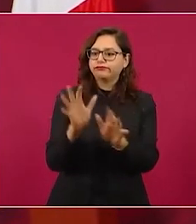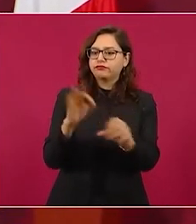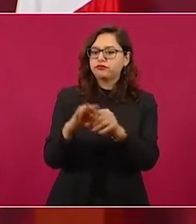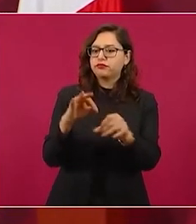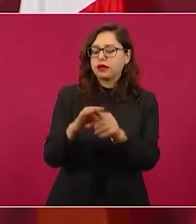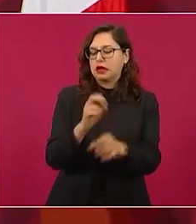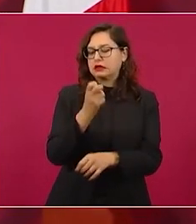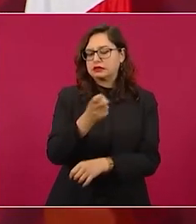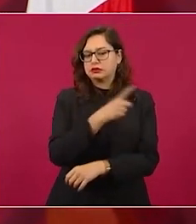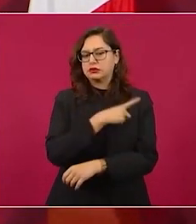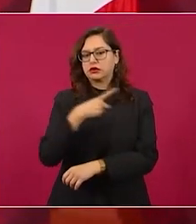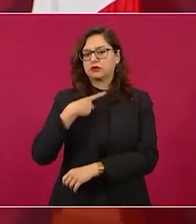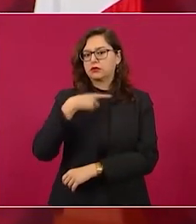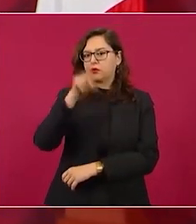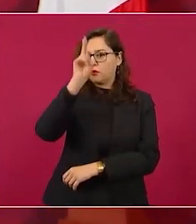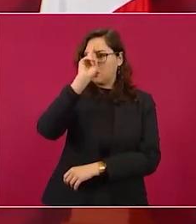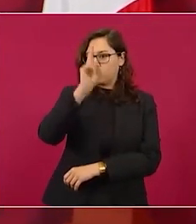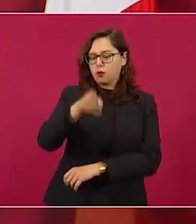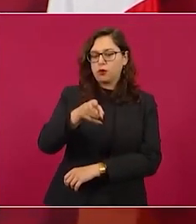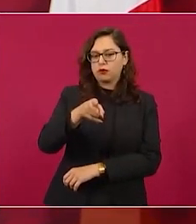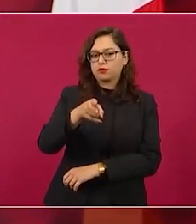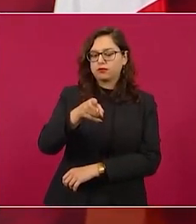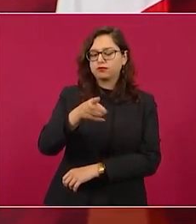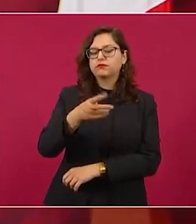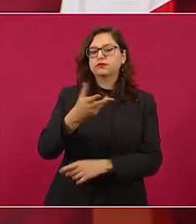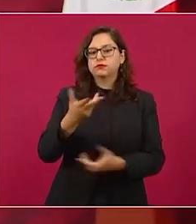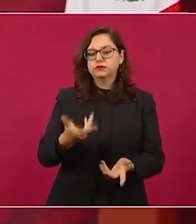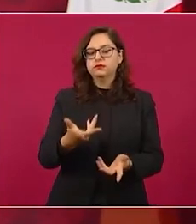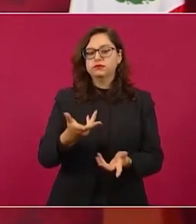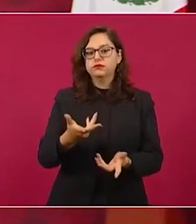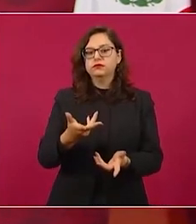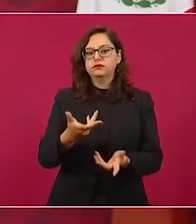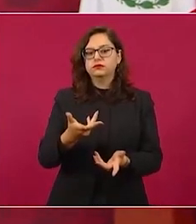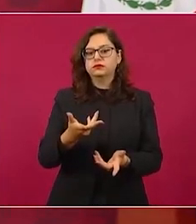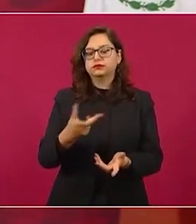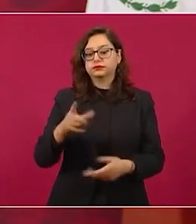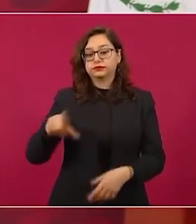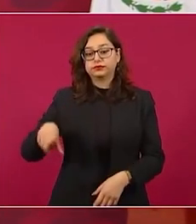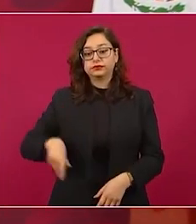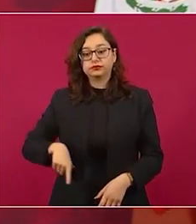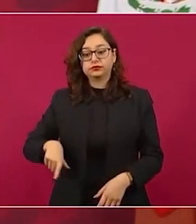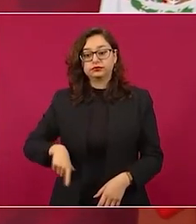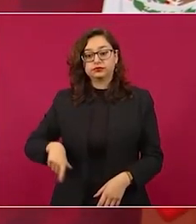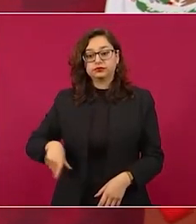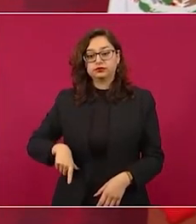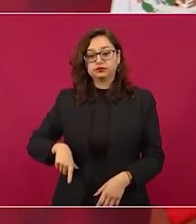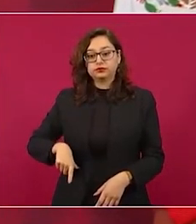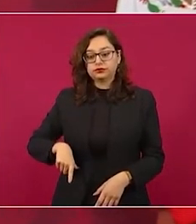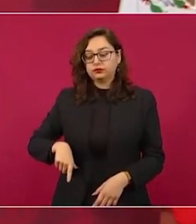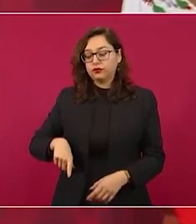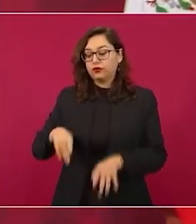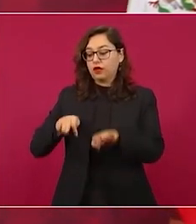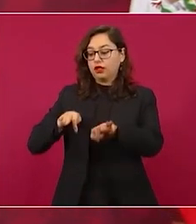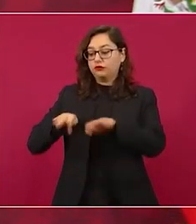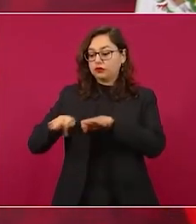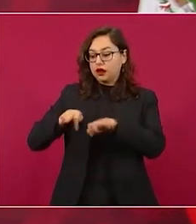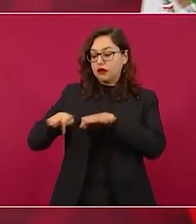tiene que ver con el gobierno de una u otra forma, todo lo que hace